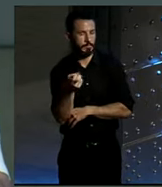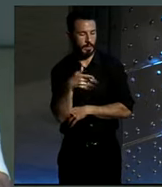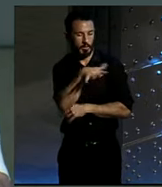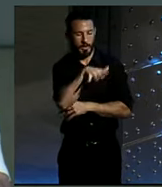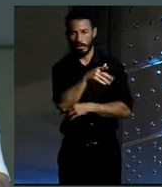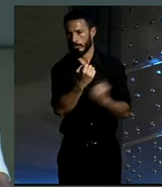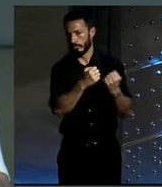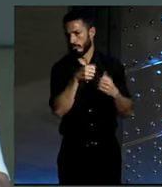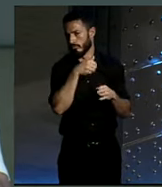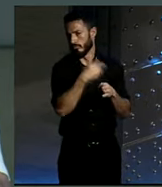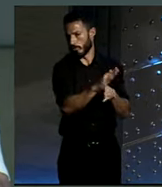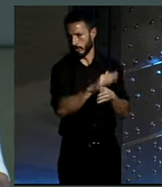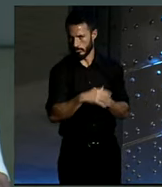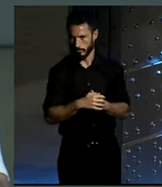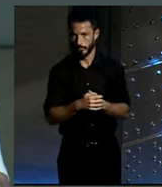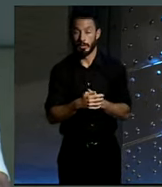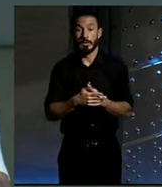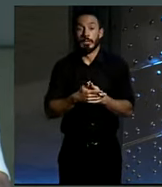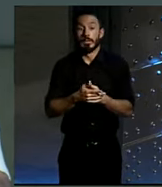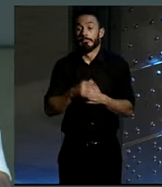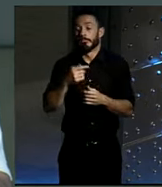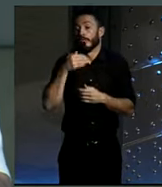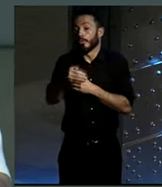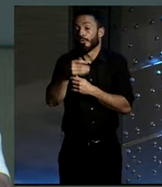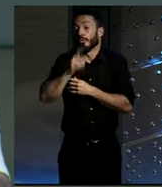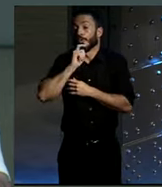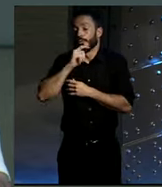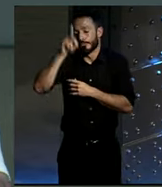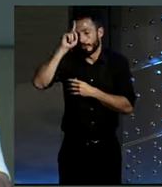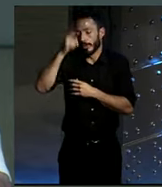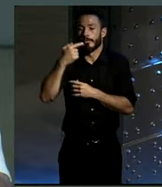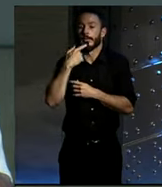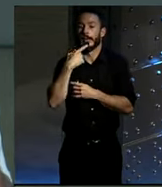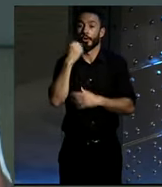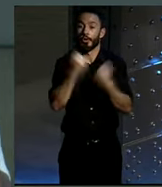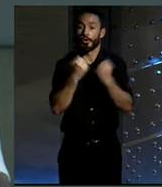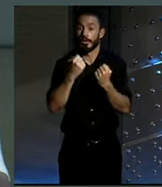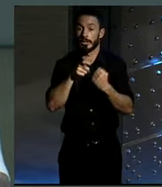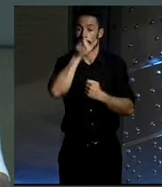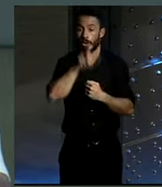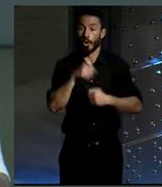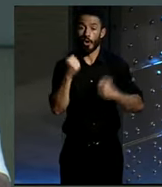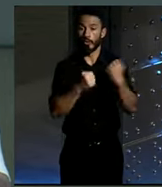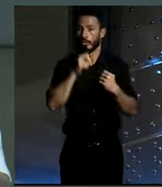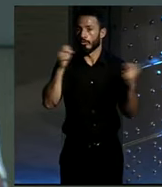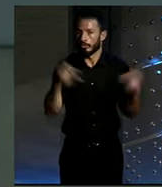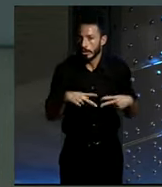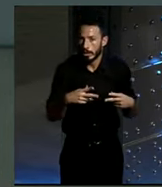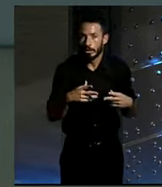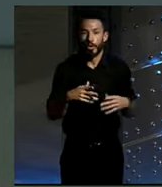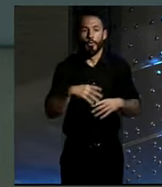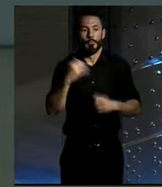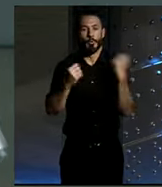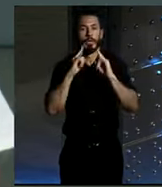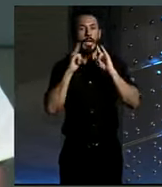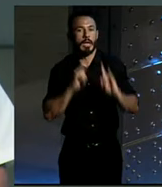ni idea de cómo será el futuro. Probablemente se habla de los coches sin conductor, sospecho que eléctricos, pero hay una cuestión de espacio y de espacio